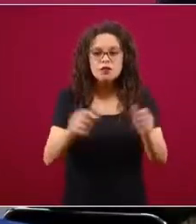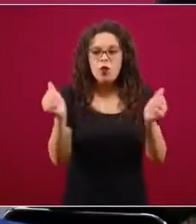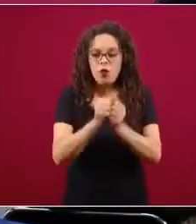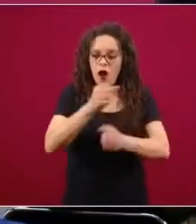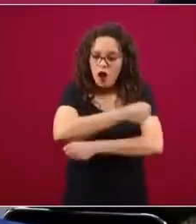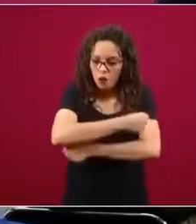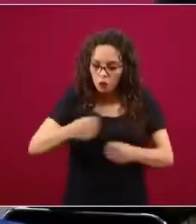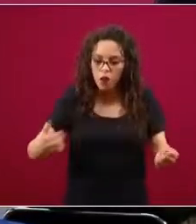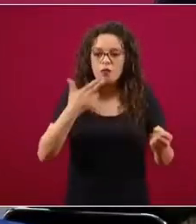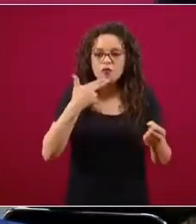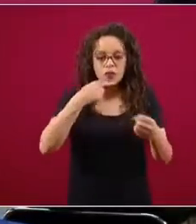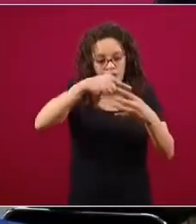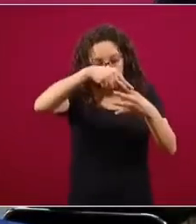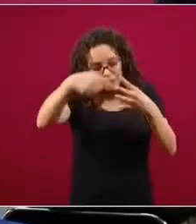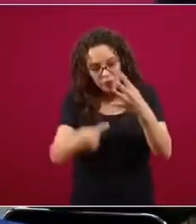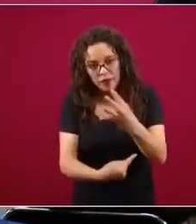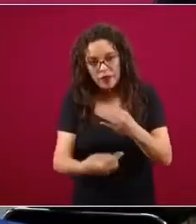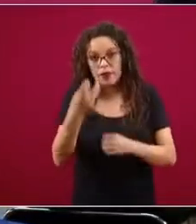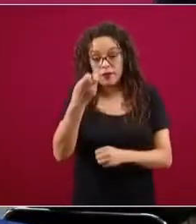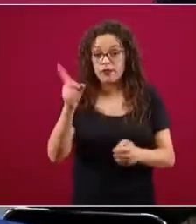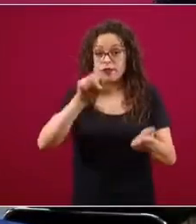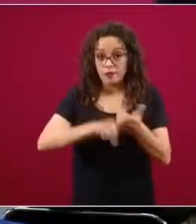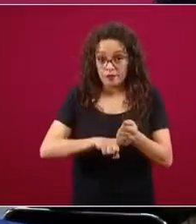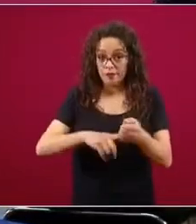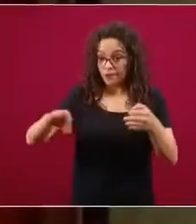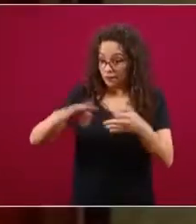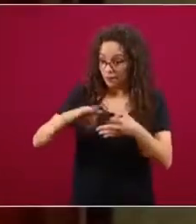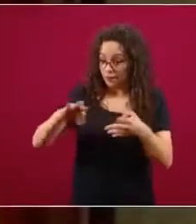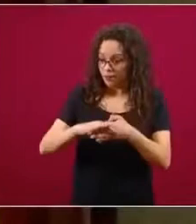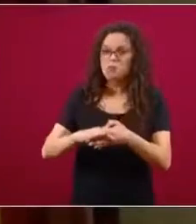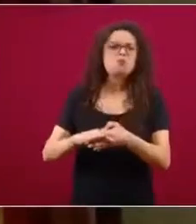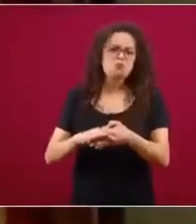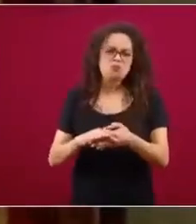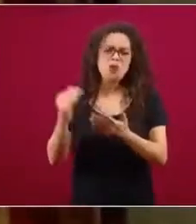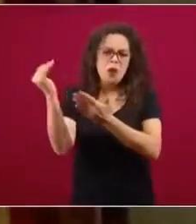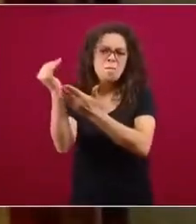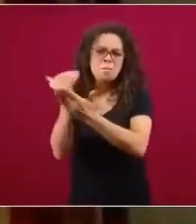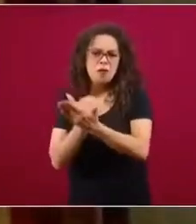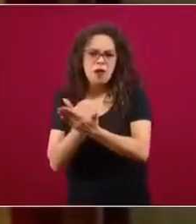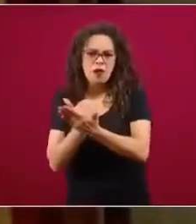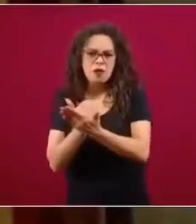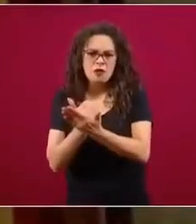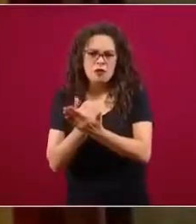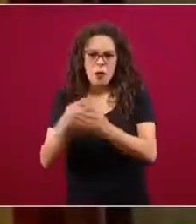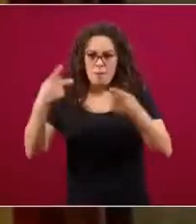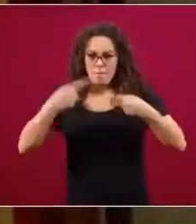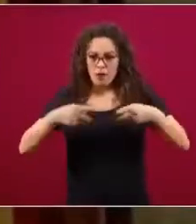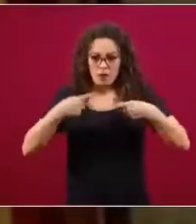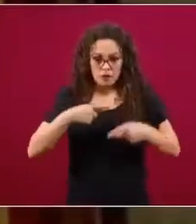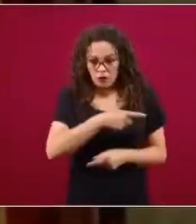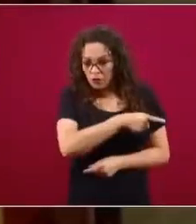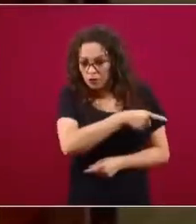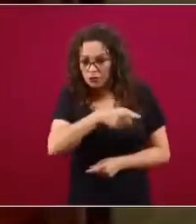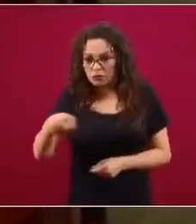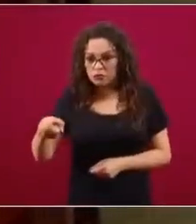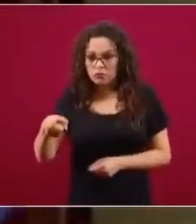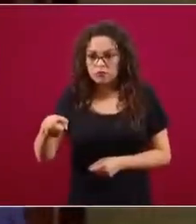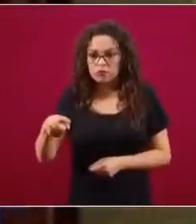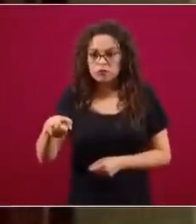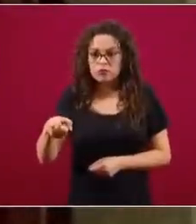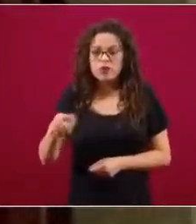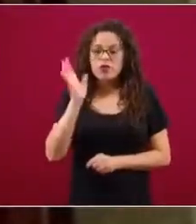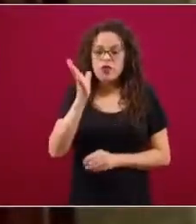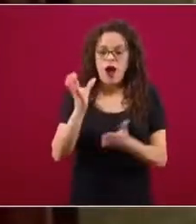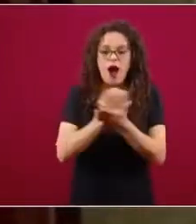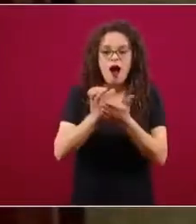proporción de la frecuencia es mucho menor en aquellos individuos que se